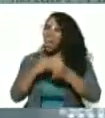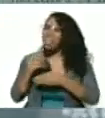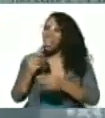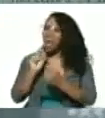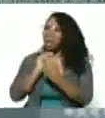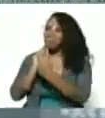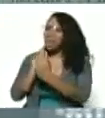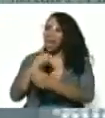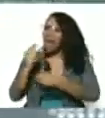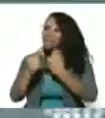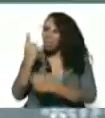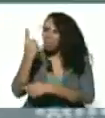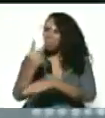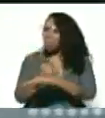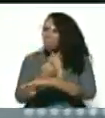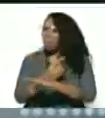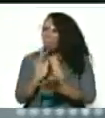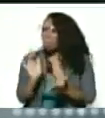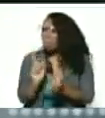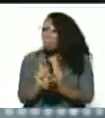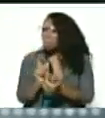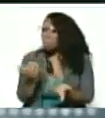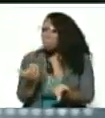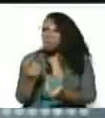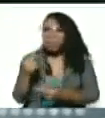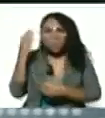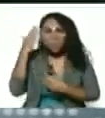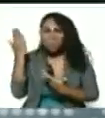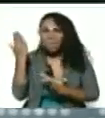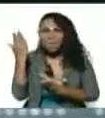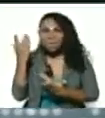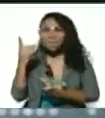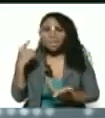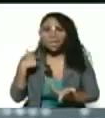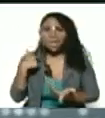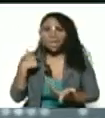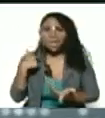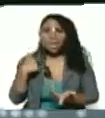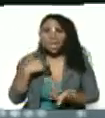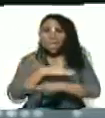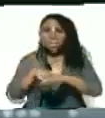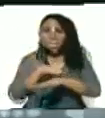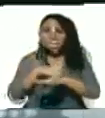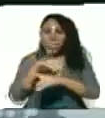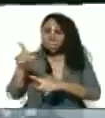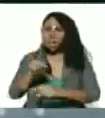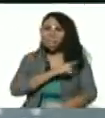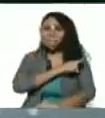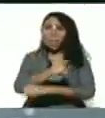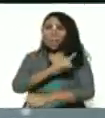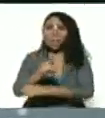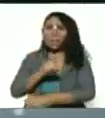entrevista te haga ser de una hora. No sé si fue Alfred Nazaret. Y fue un dictador.